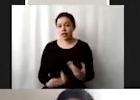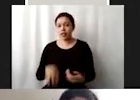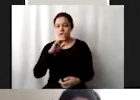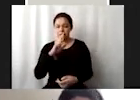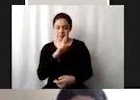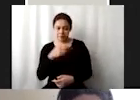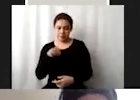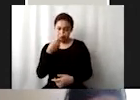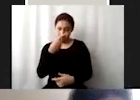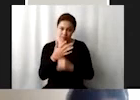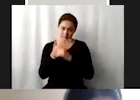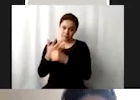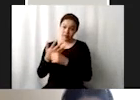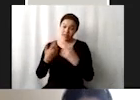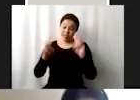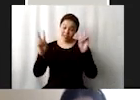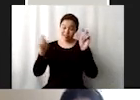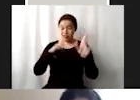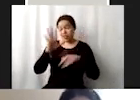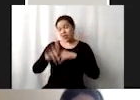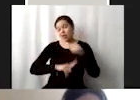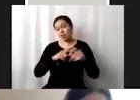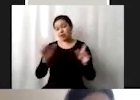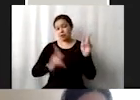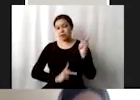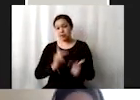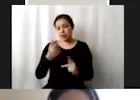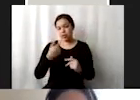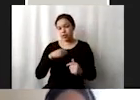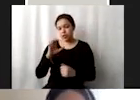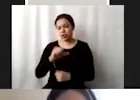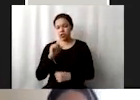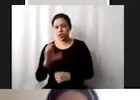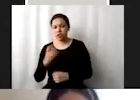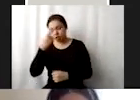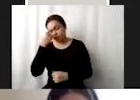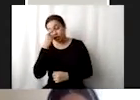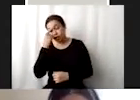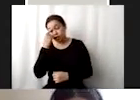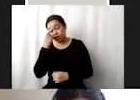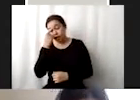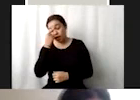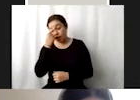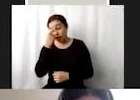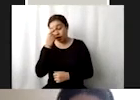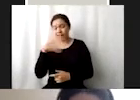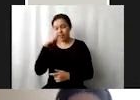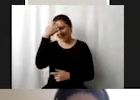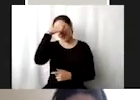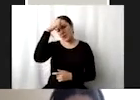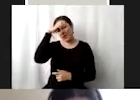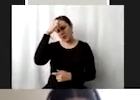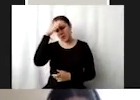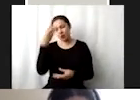esto por ser temas de biodiversidad en los que siendo sociedad civil ellos evidentemente tienen gran expertise o mucha